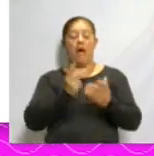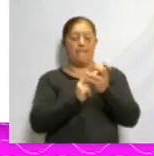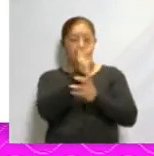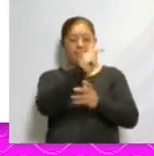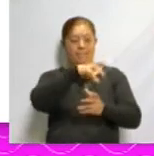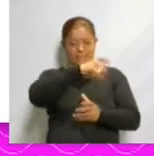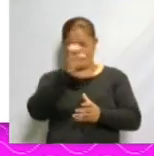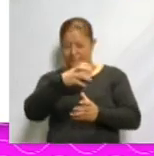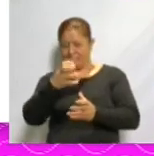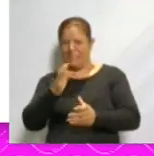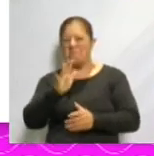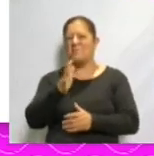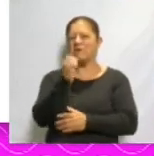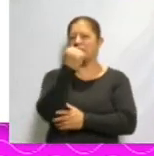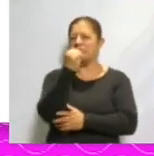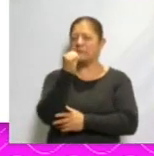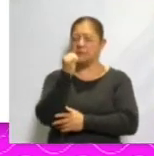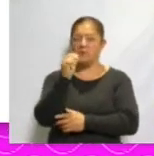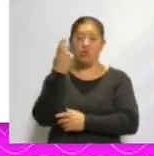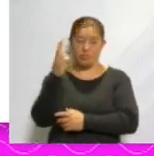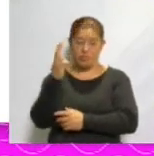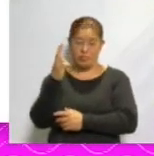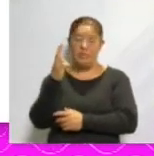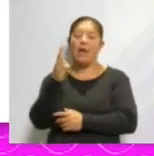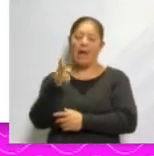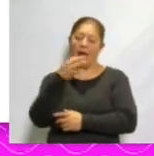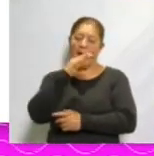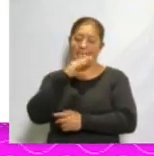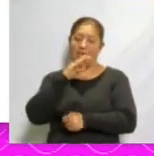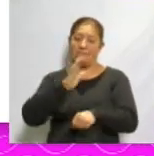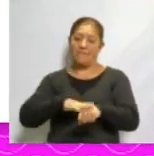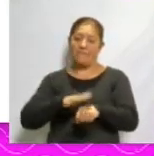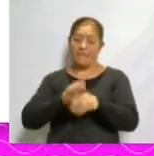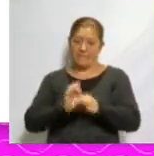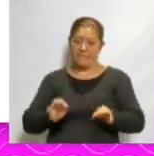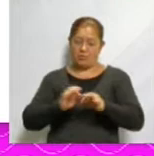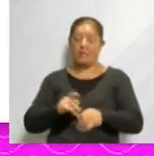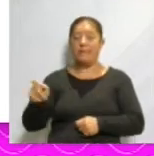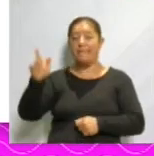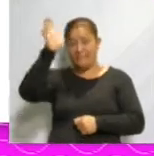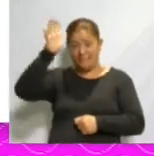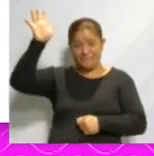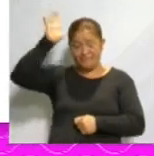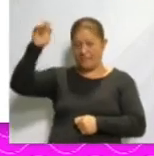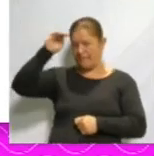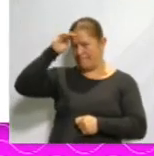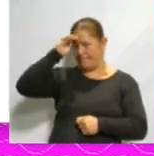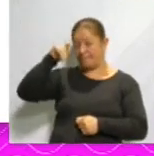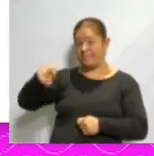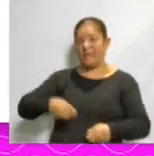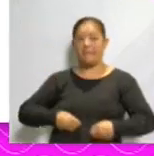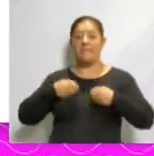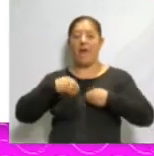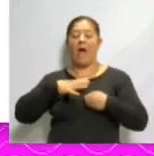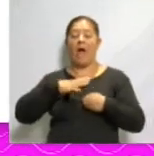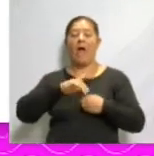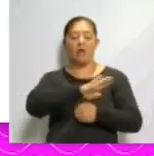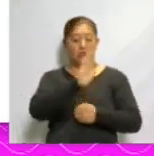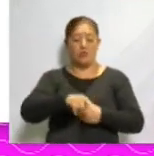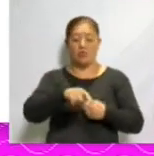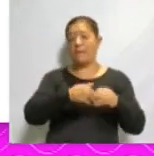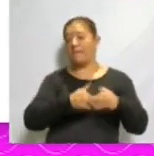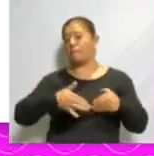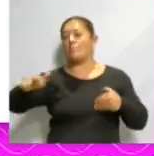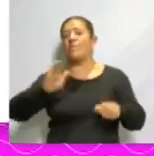entre los meses de septiembre y noviembre. Los aztecas creían que la vida continuaba en el más allá y en la